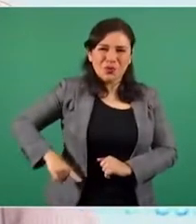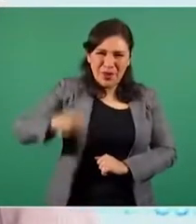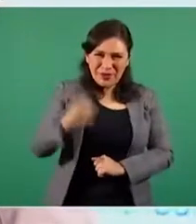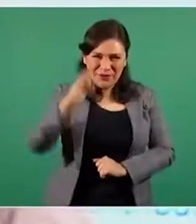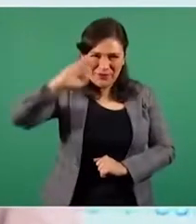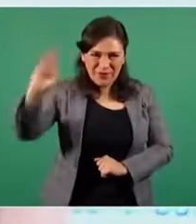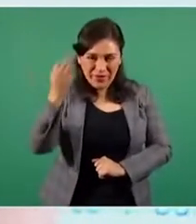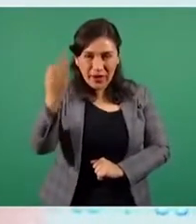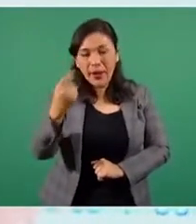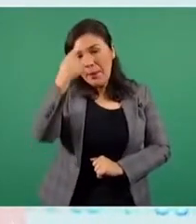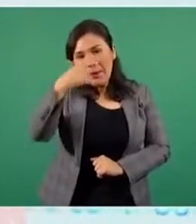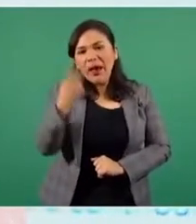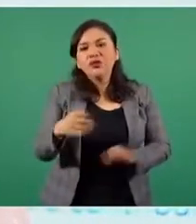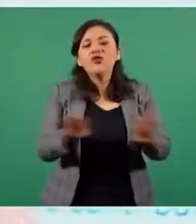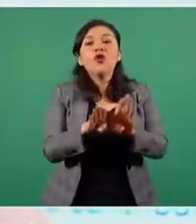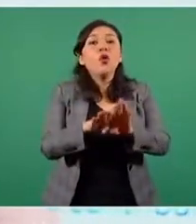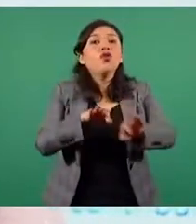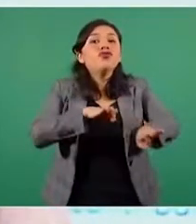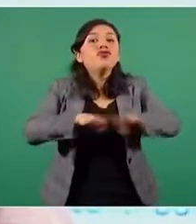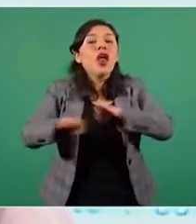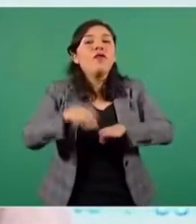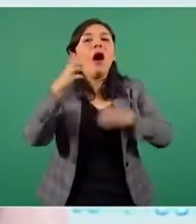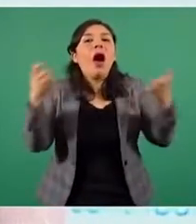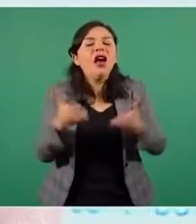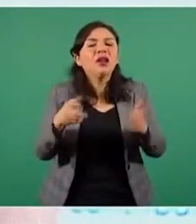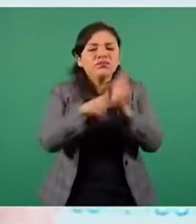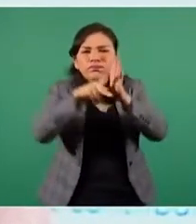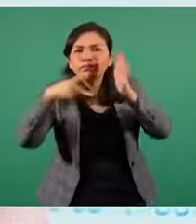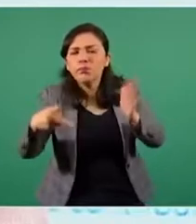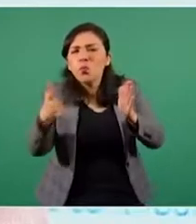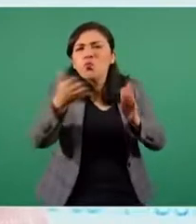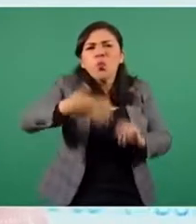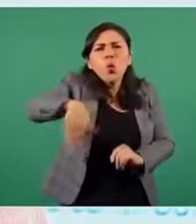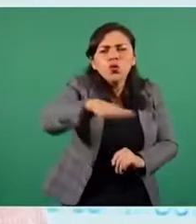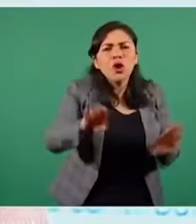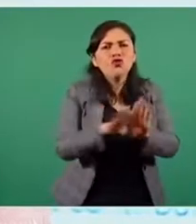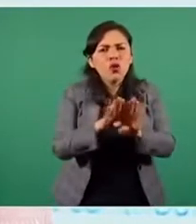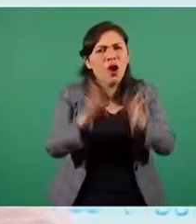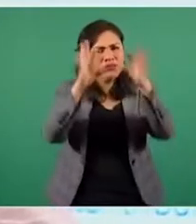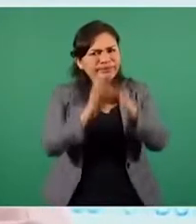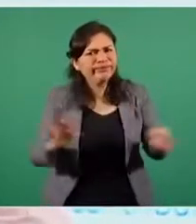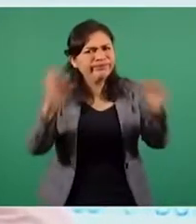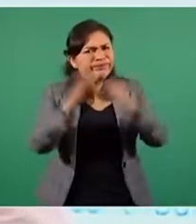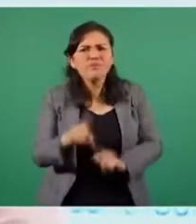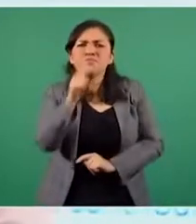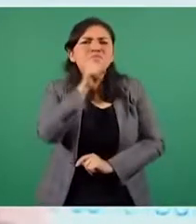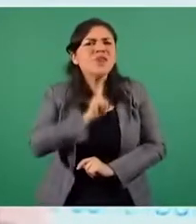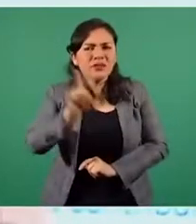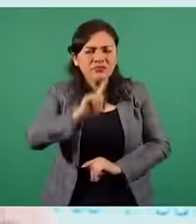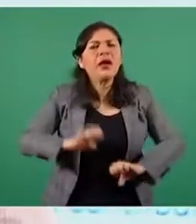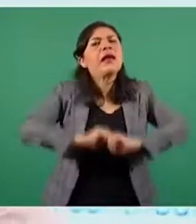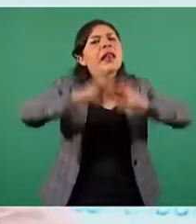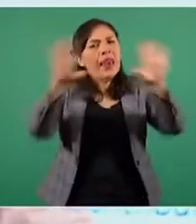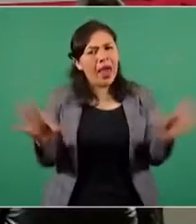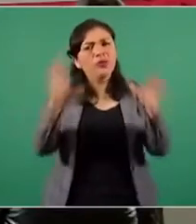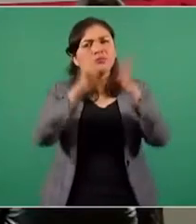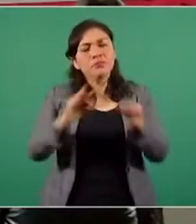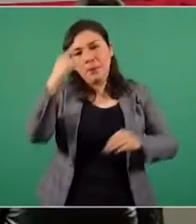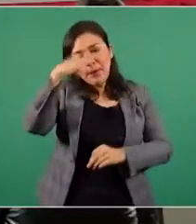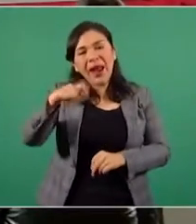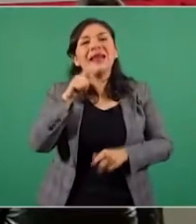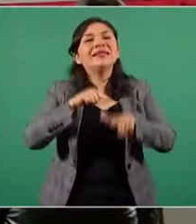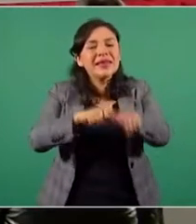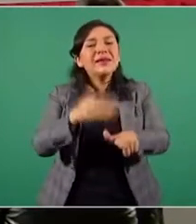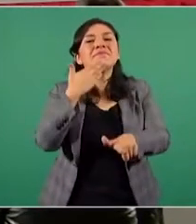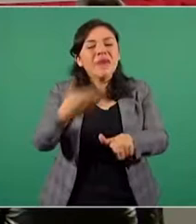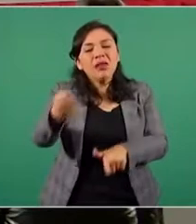como parte de un ejercicio periodístico que busca esclarecer hechos y dichos para contribuir a garantizar